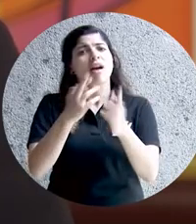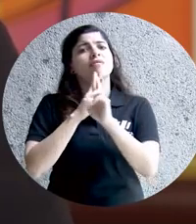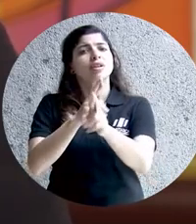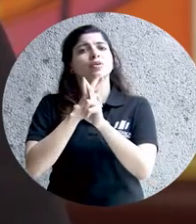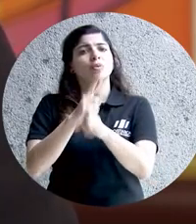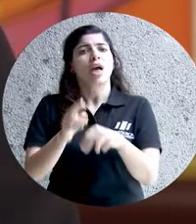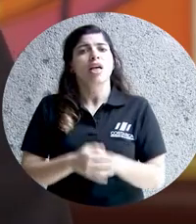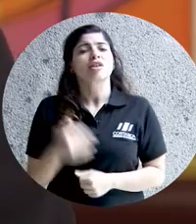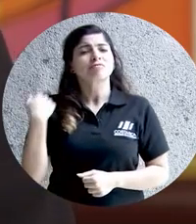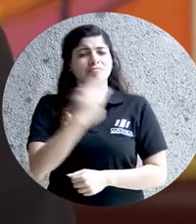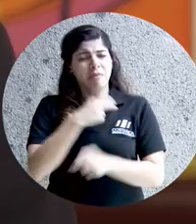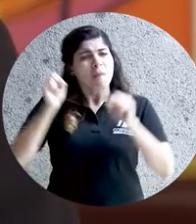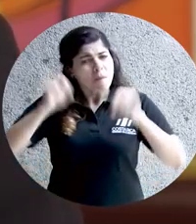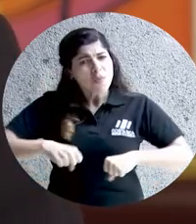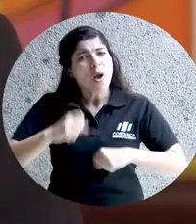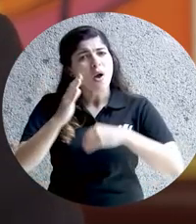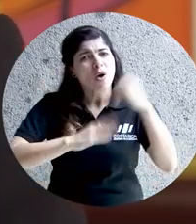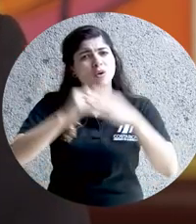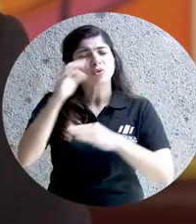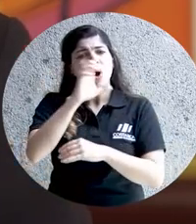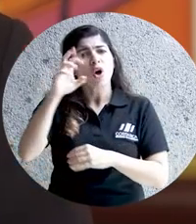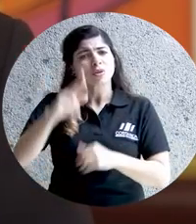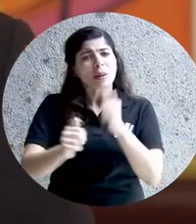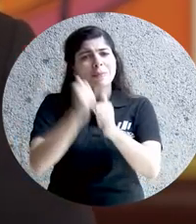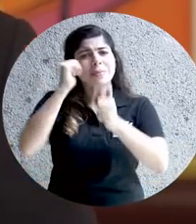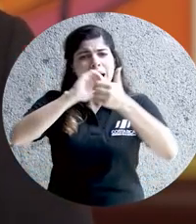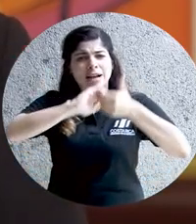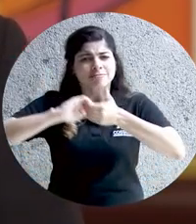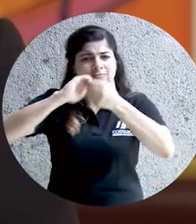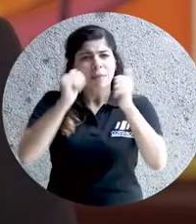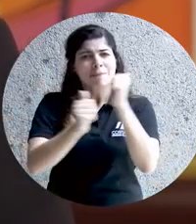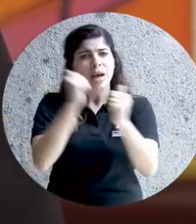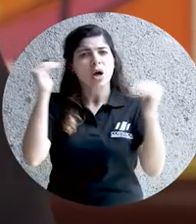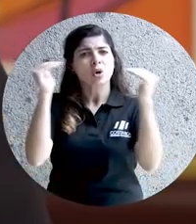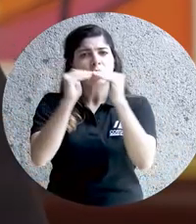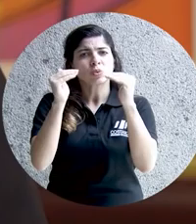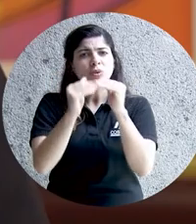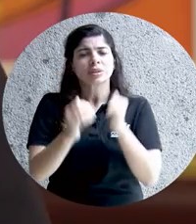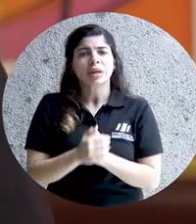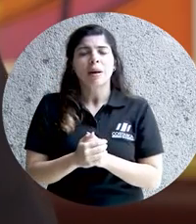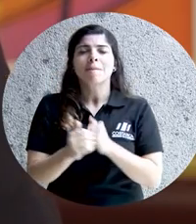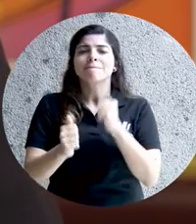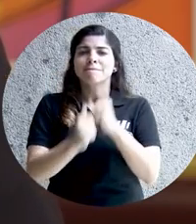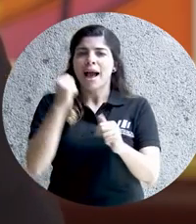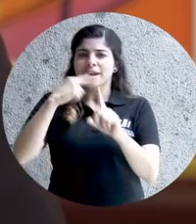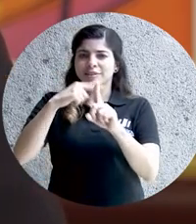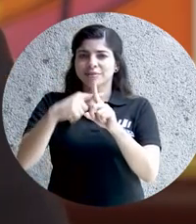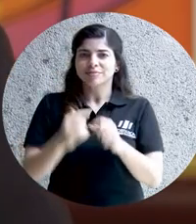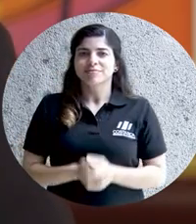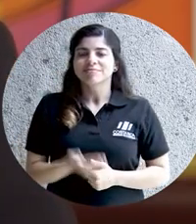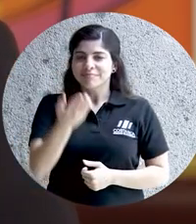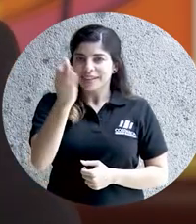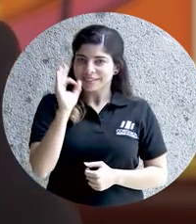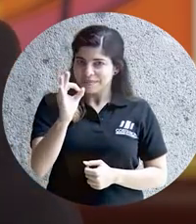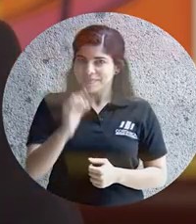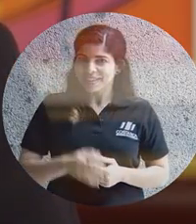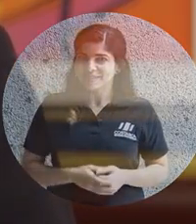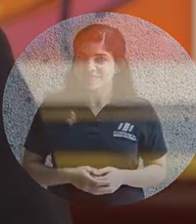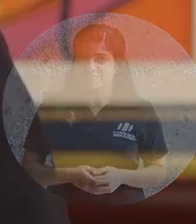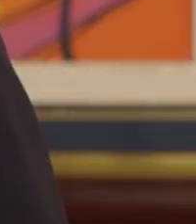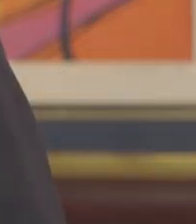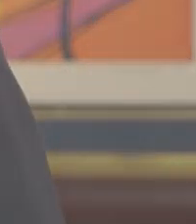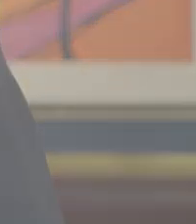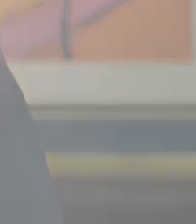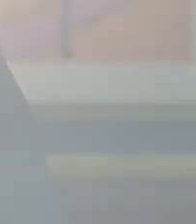resultados. Y que sí podemos construir una Costa Rica más solidaria, más justa y más optimista. Que la pasen muy bien.